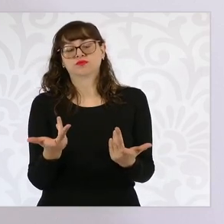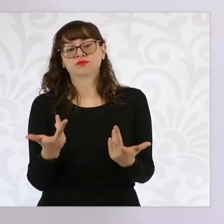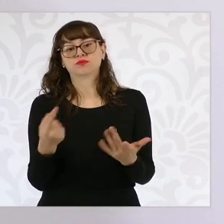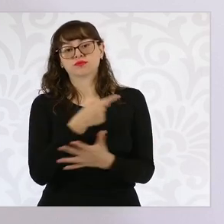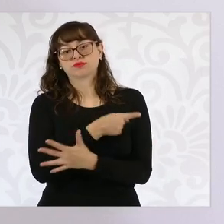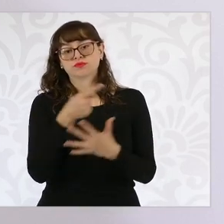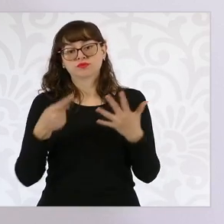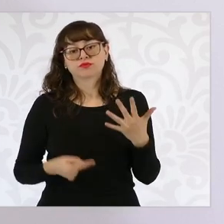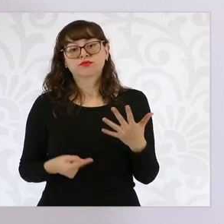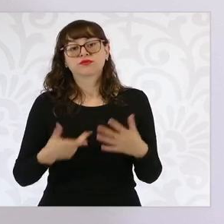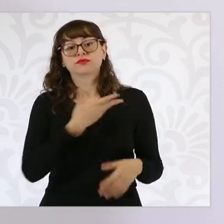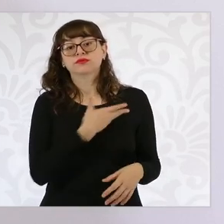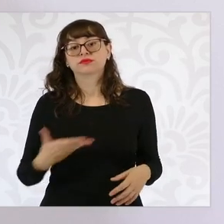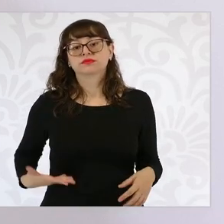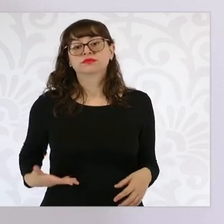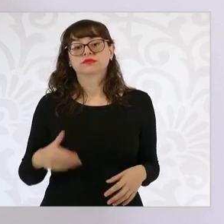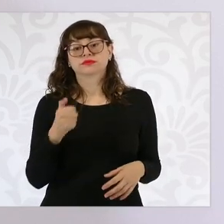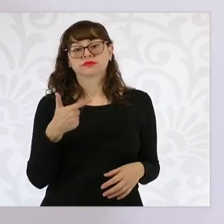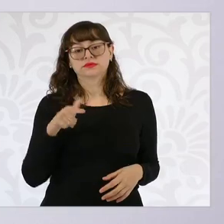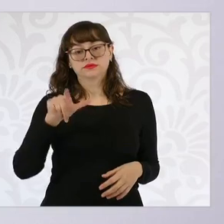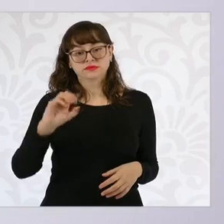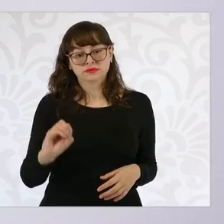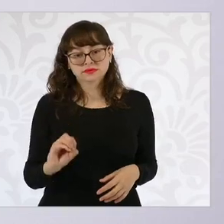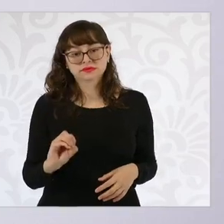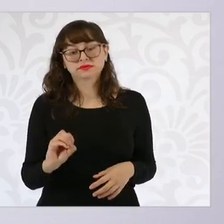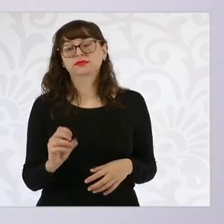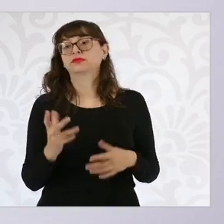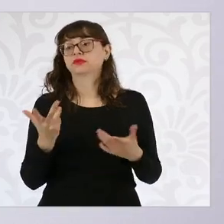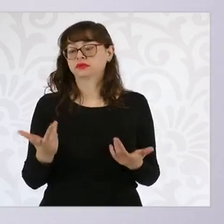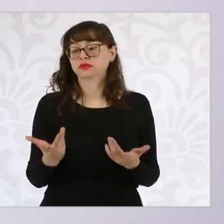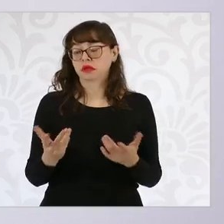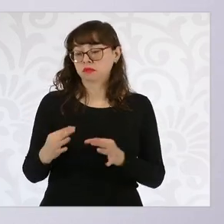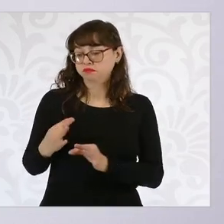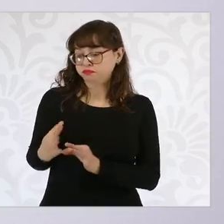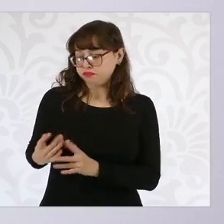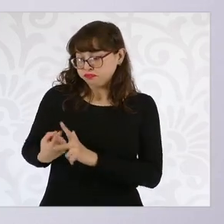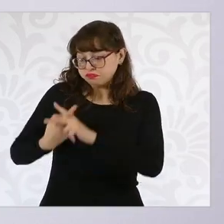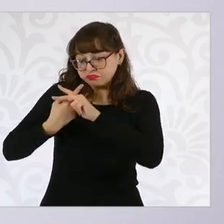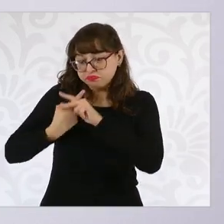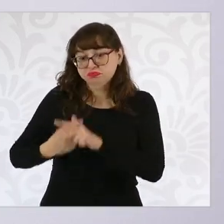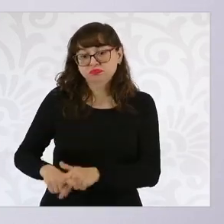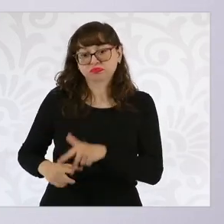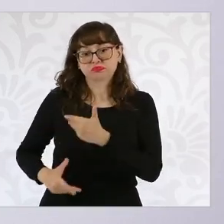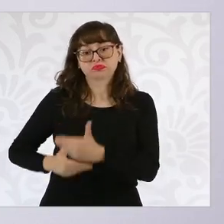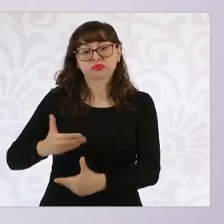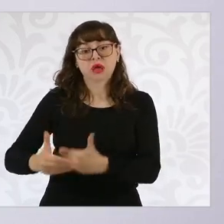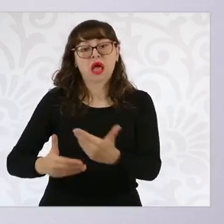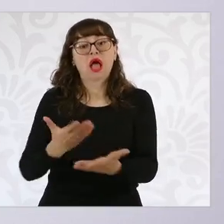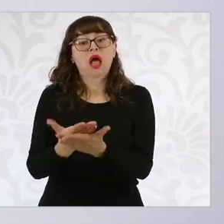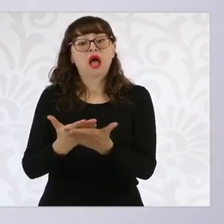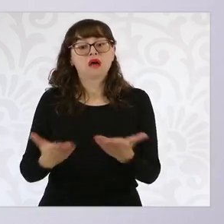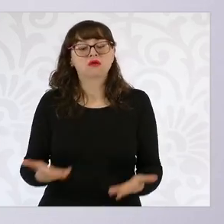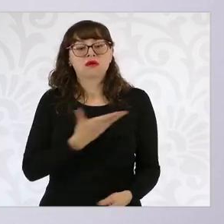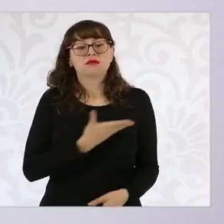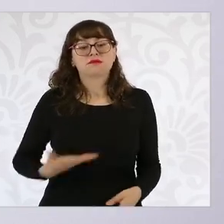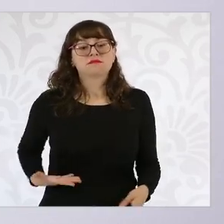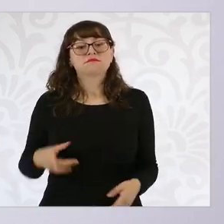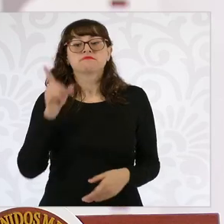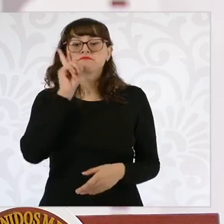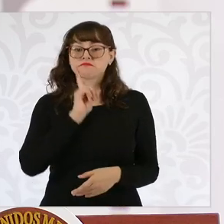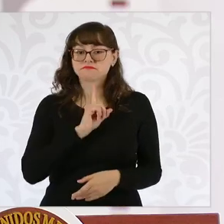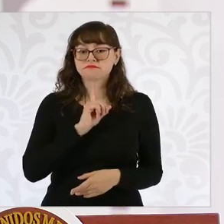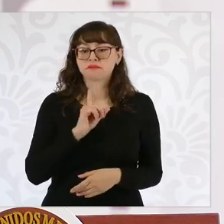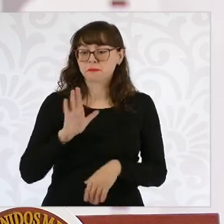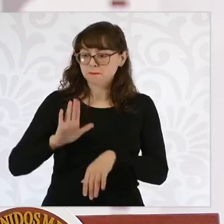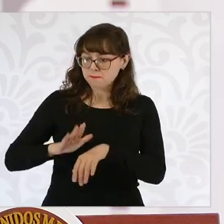estableció el presidente López Obrador y que se está fortaleciendo de manera muy importante con la presidenta, el modelo